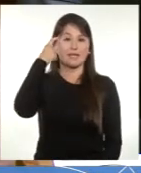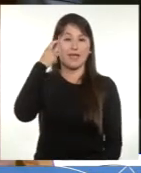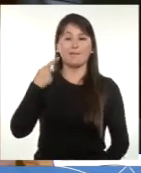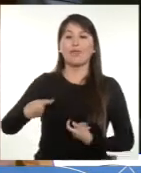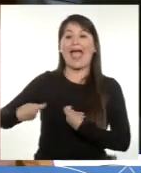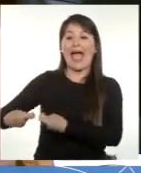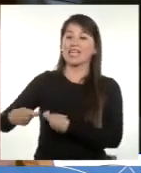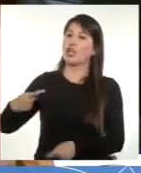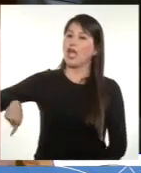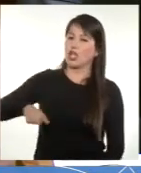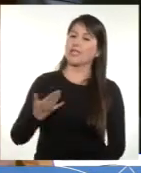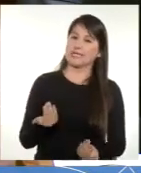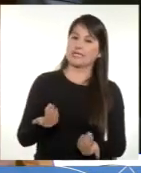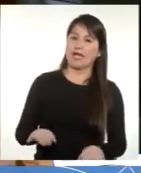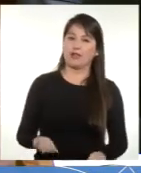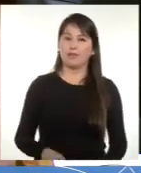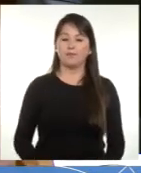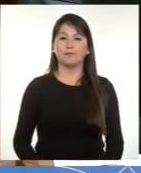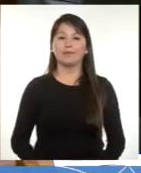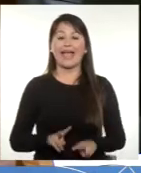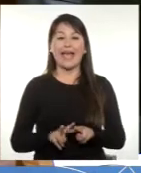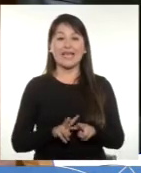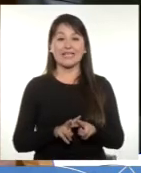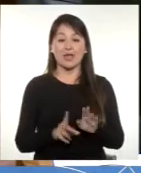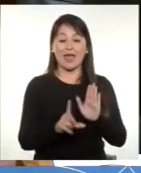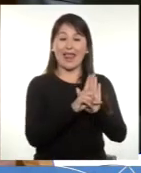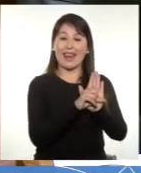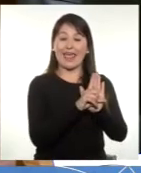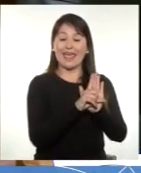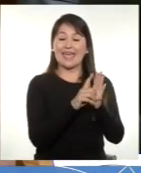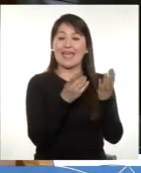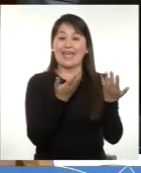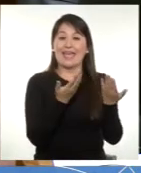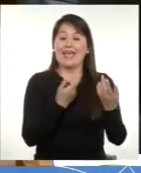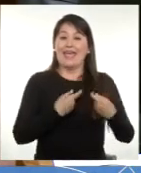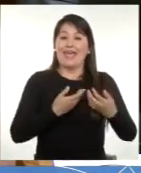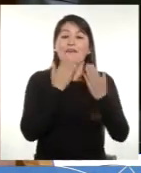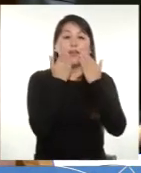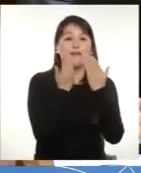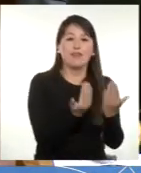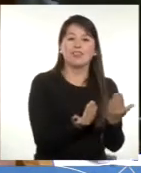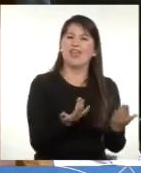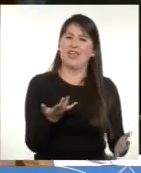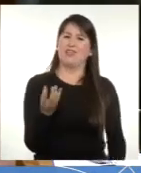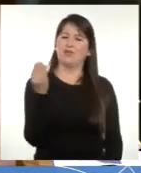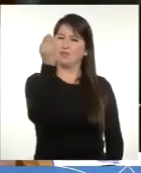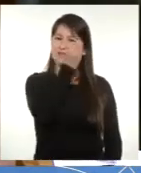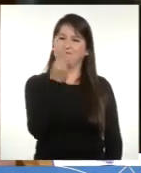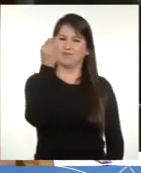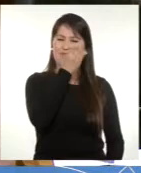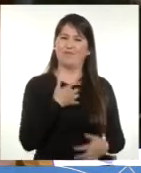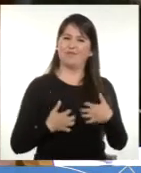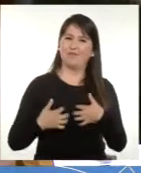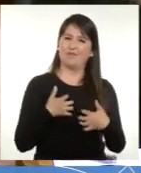gasto necesario. Crear un régimen de donaciones de grandes empresas genera un ruido innecesario en medio de